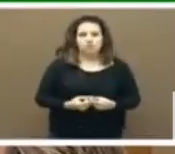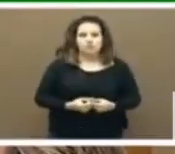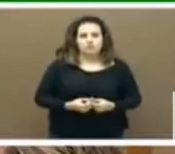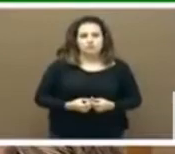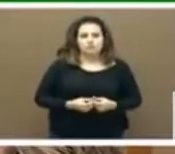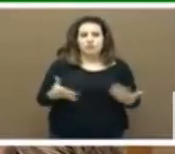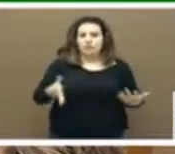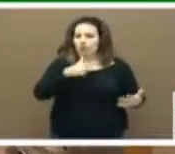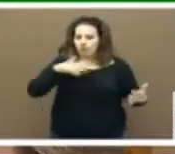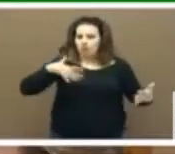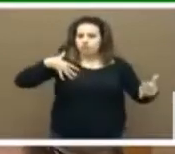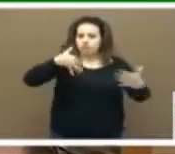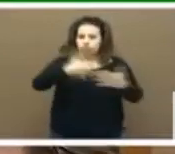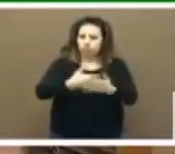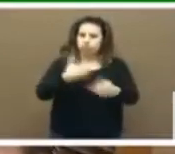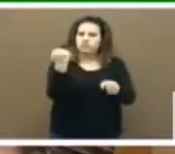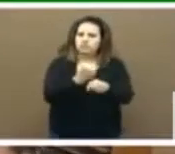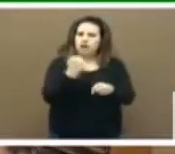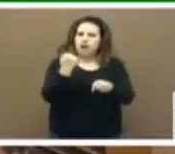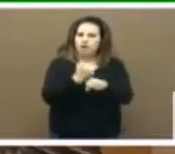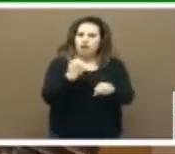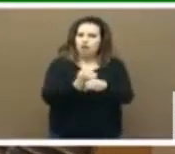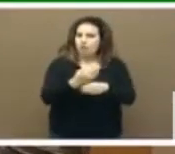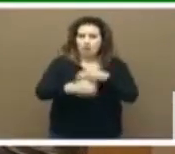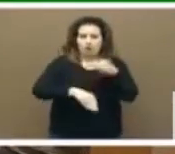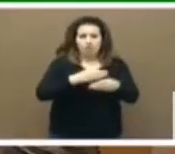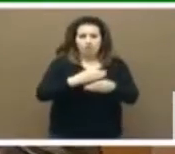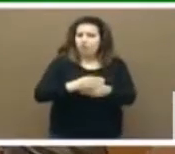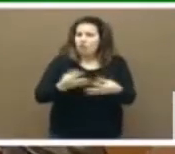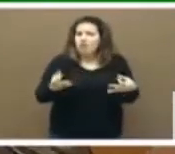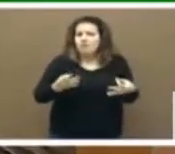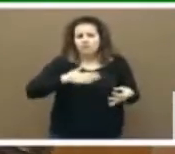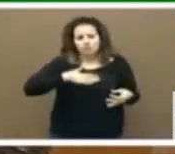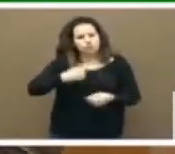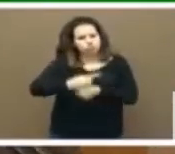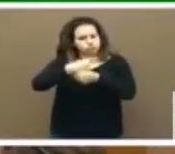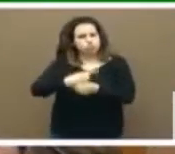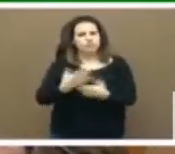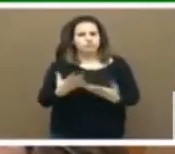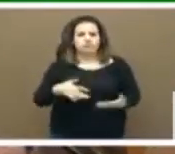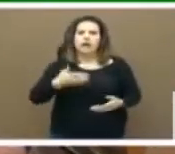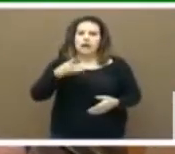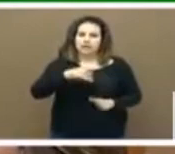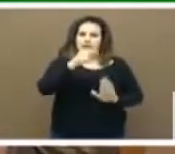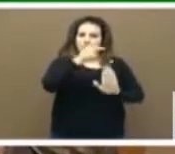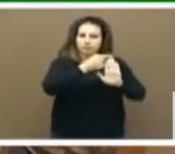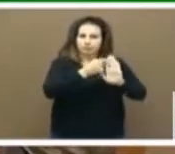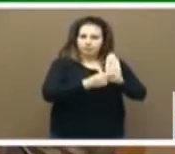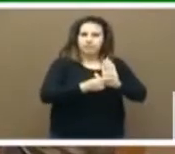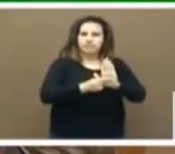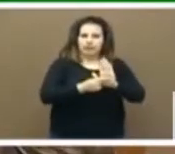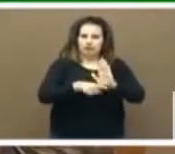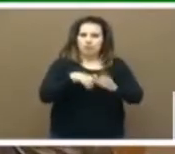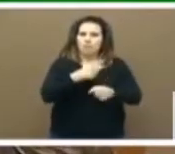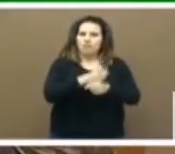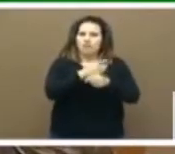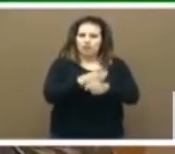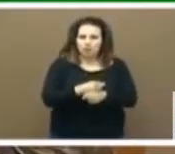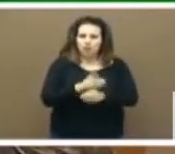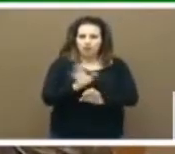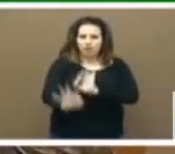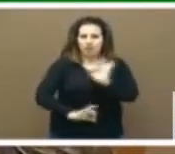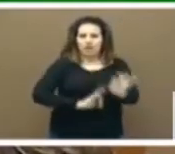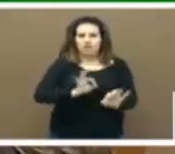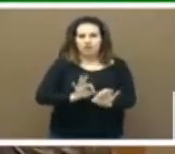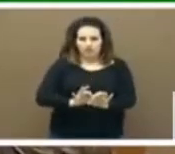a largo de este tiempo trabajando y haciendo lo que era nuestra obligación. No obstante, hay un mandato de esta Asamblea, efectivamente, de la resolución 247.